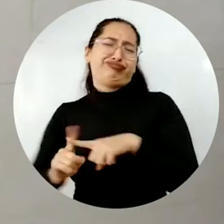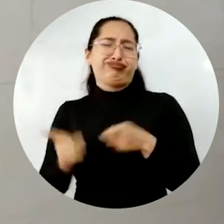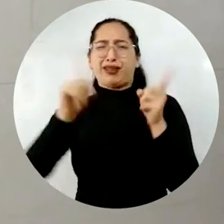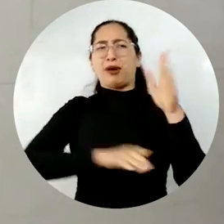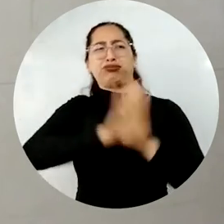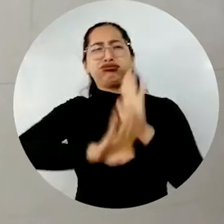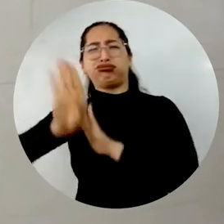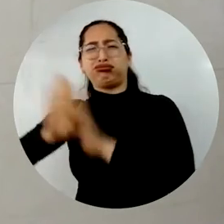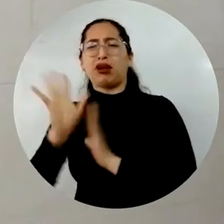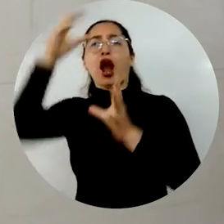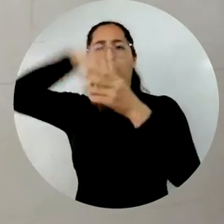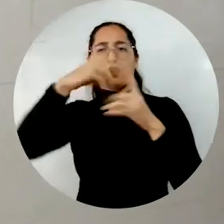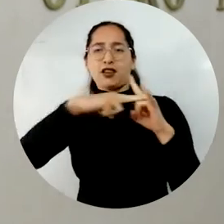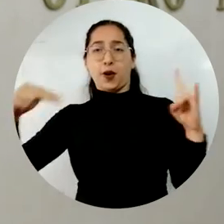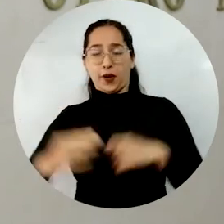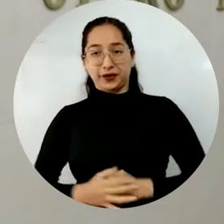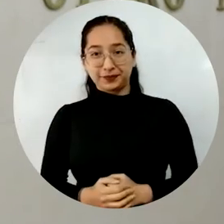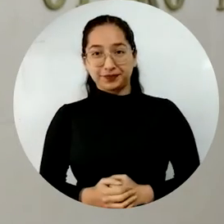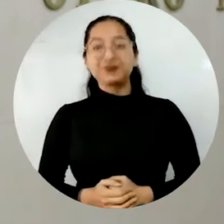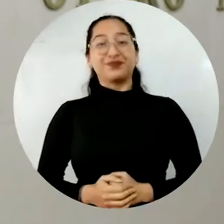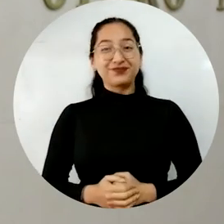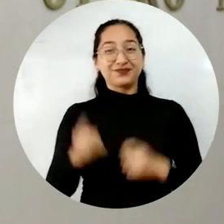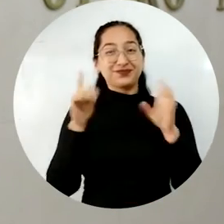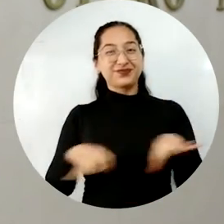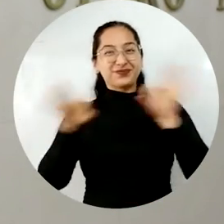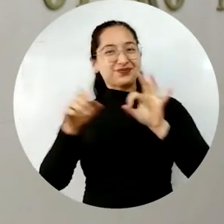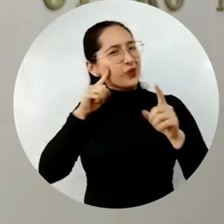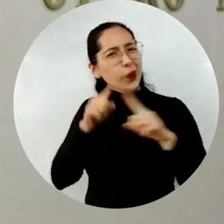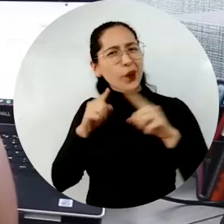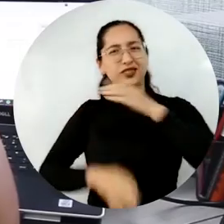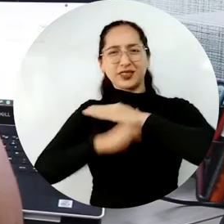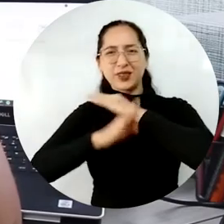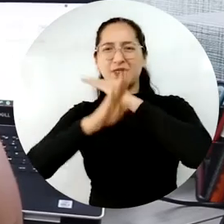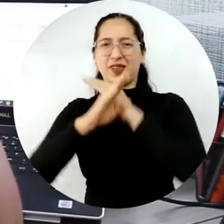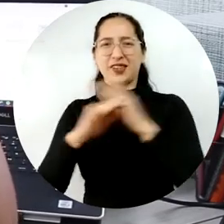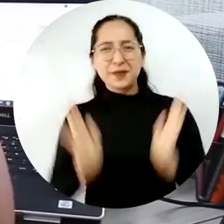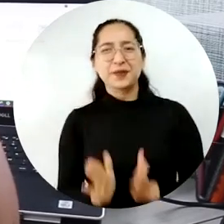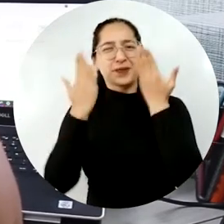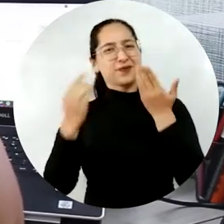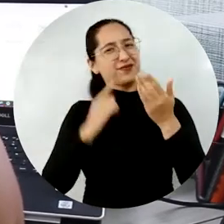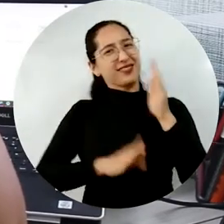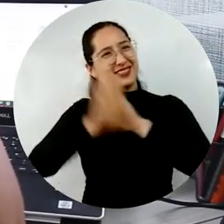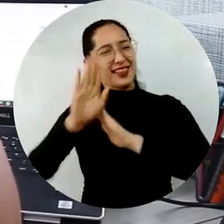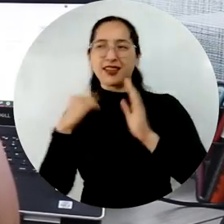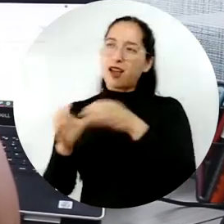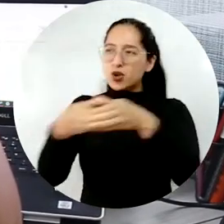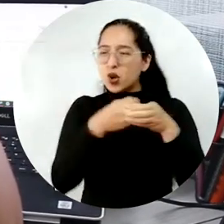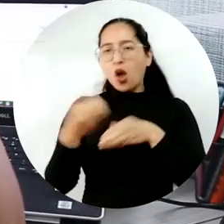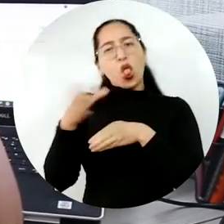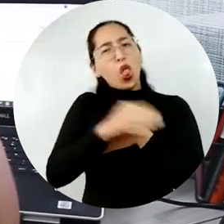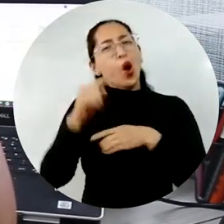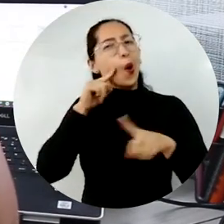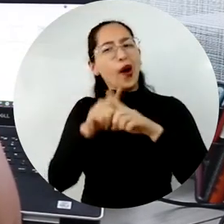universidad que se ha venido forjando cada vez con más ganas de seguir adelante. Sus docentes, sus administrativos siempre están haciendo